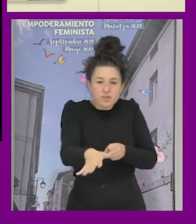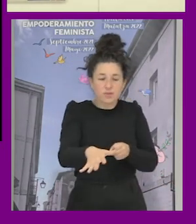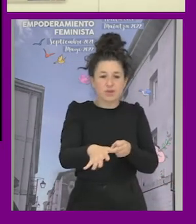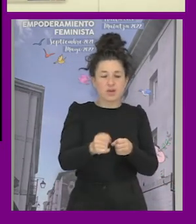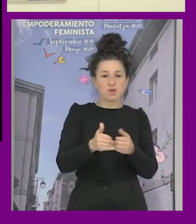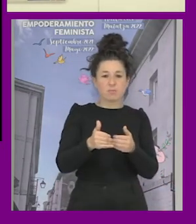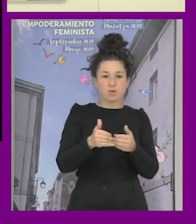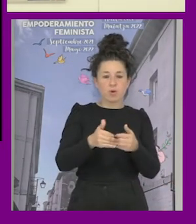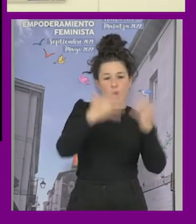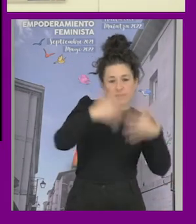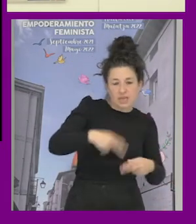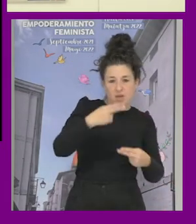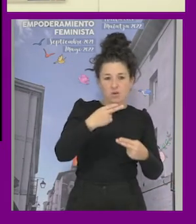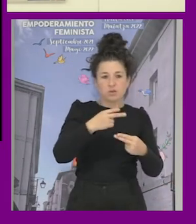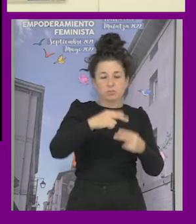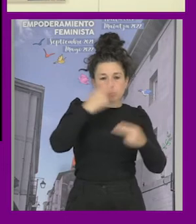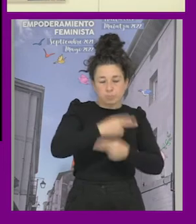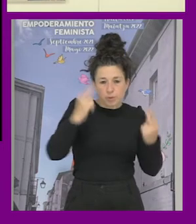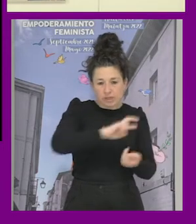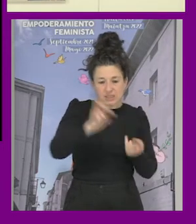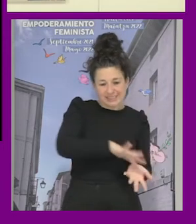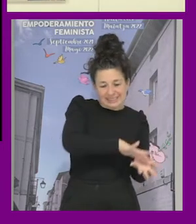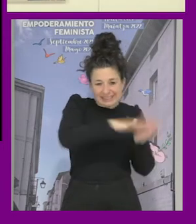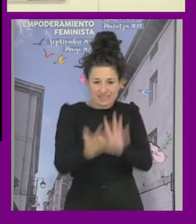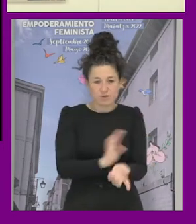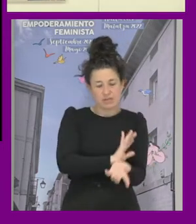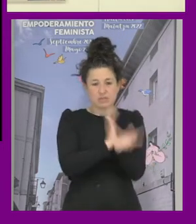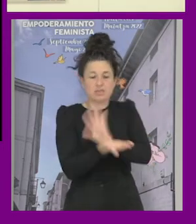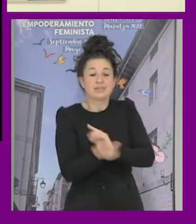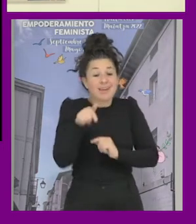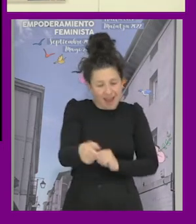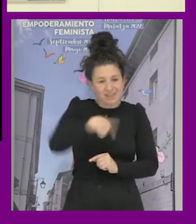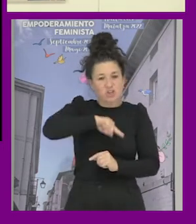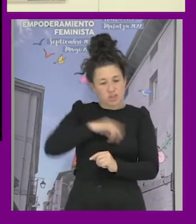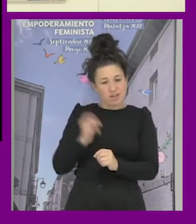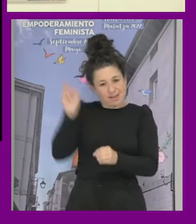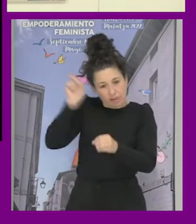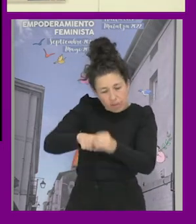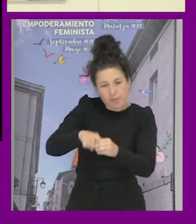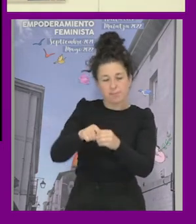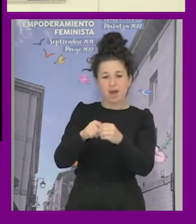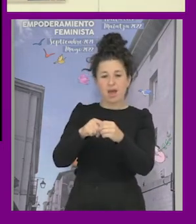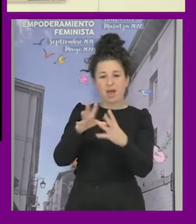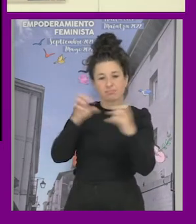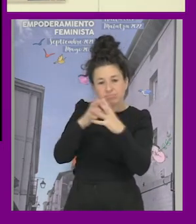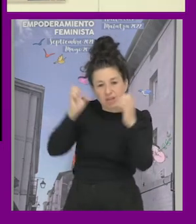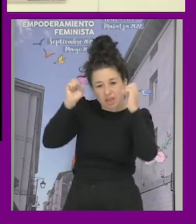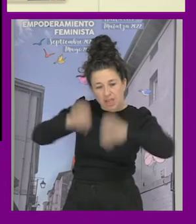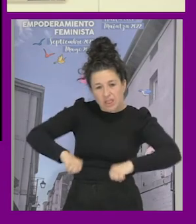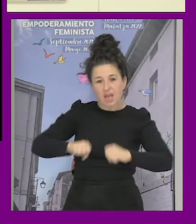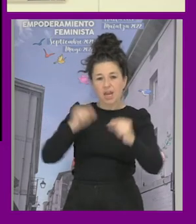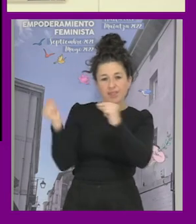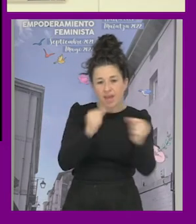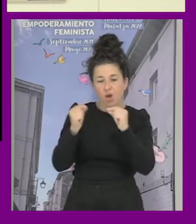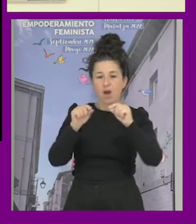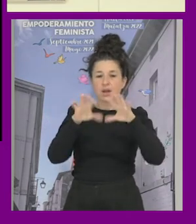de realidades es la administración y por tanto como ahí estamos para acompañar para entendernos para entendernos para dialogar y para aprender y por